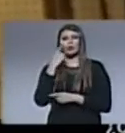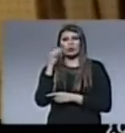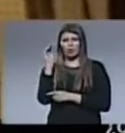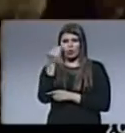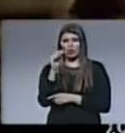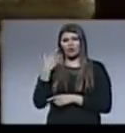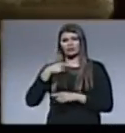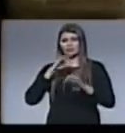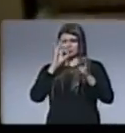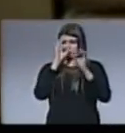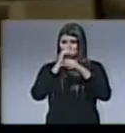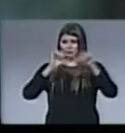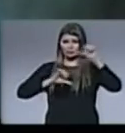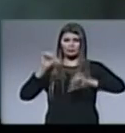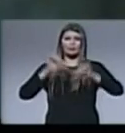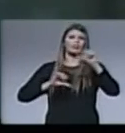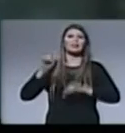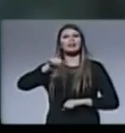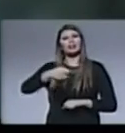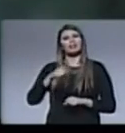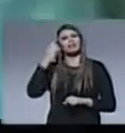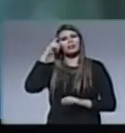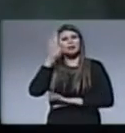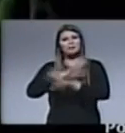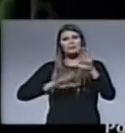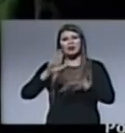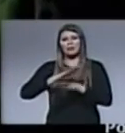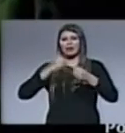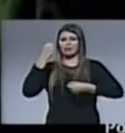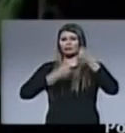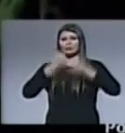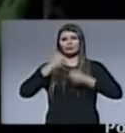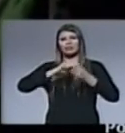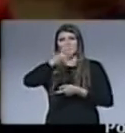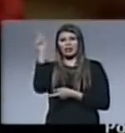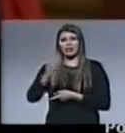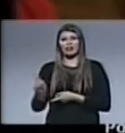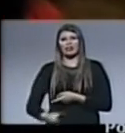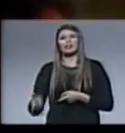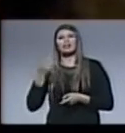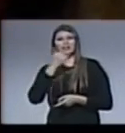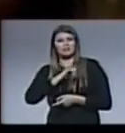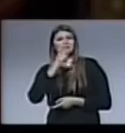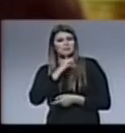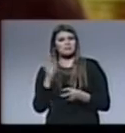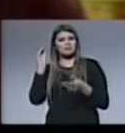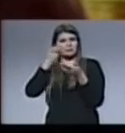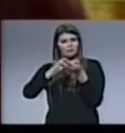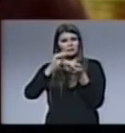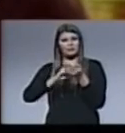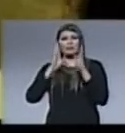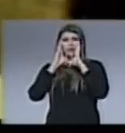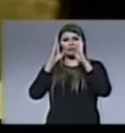científico que tiene la llave para crear una máquina generadora de energía que revolucionará la historia y se refugia en un